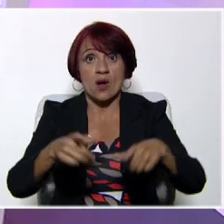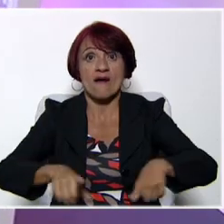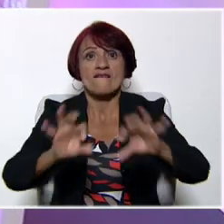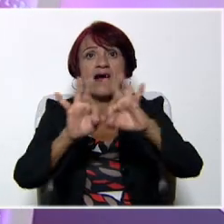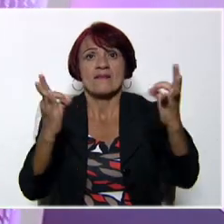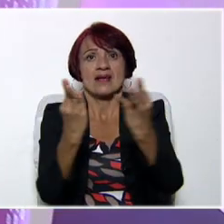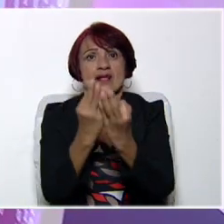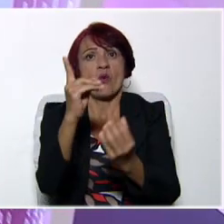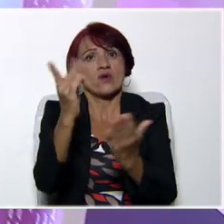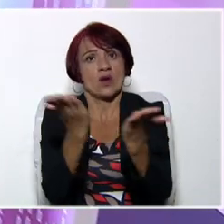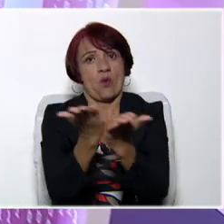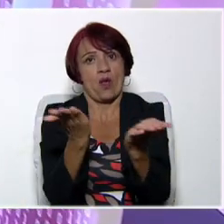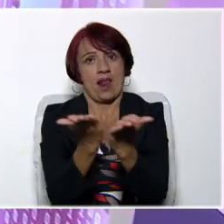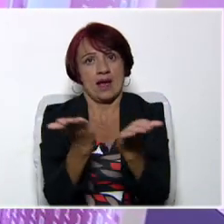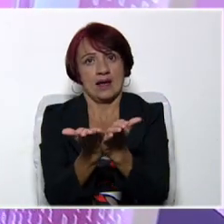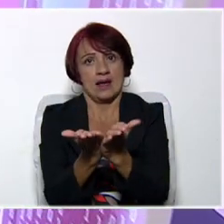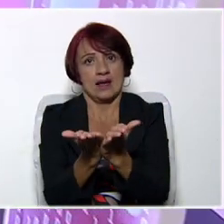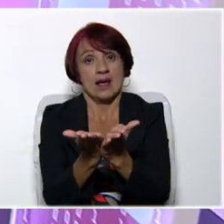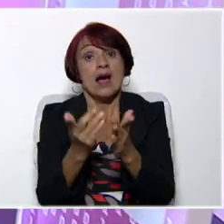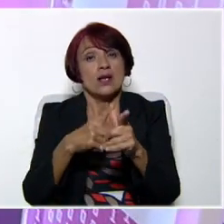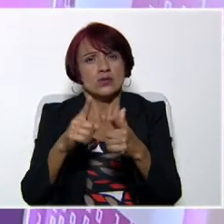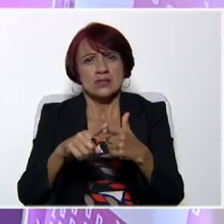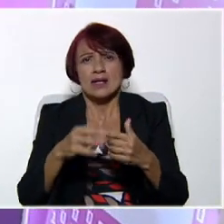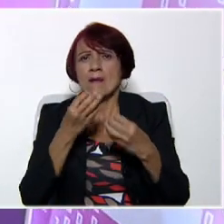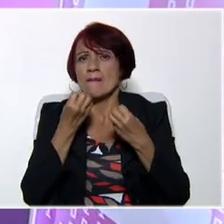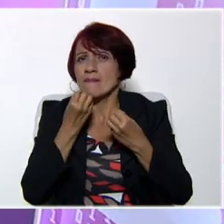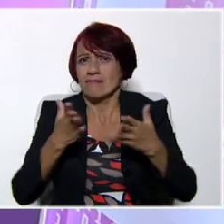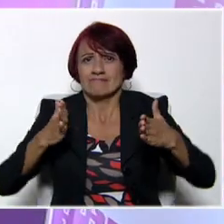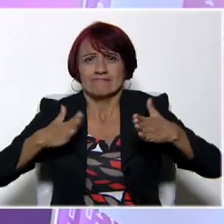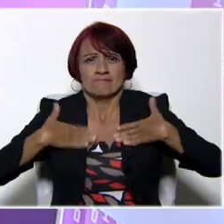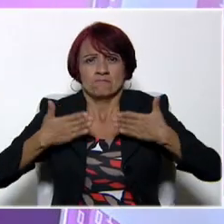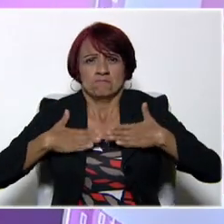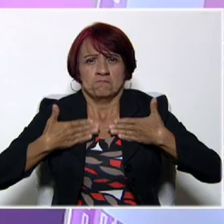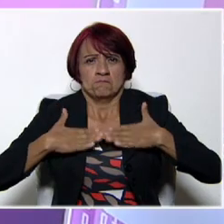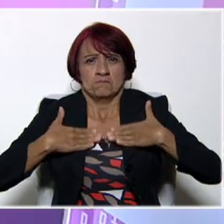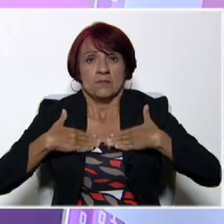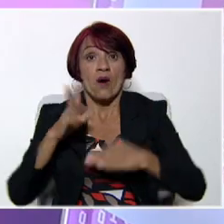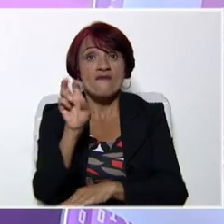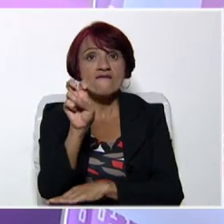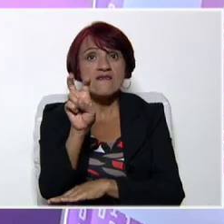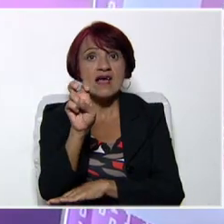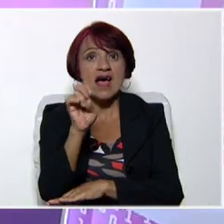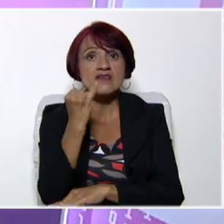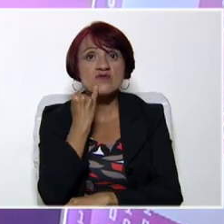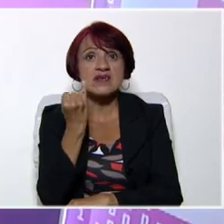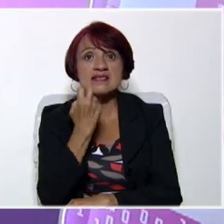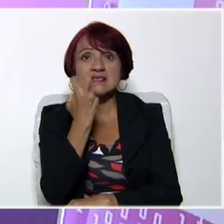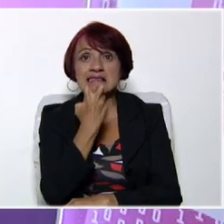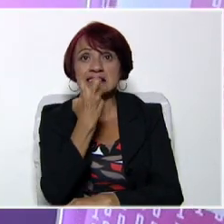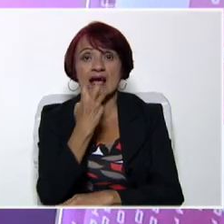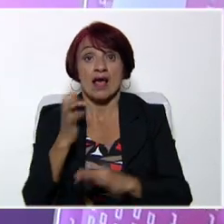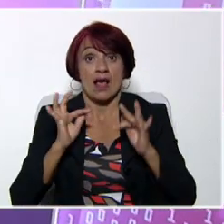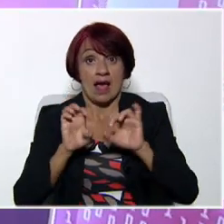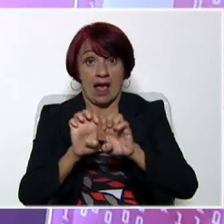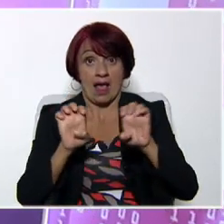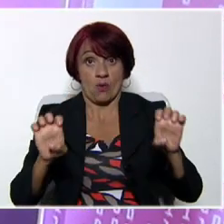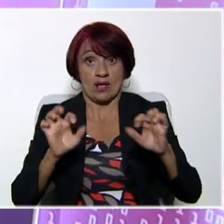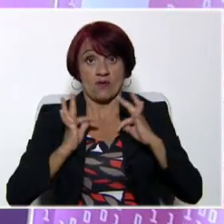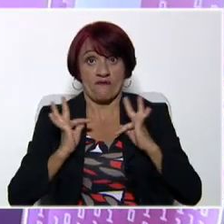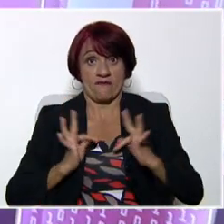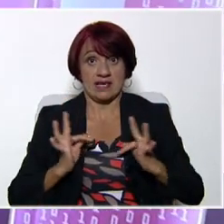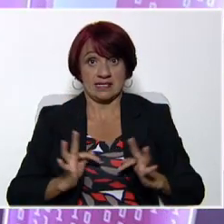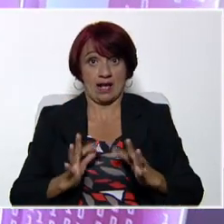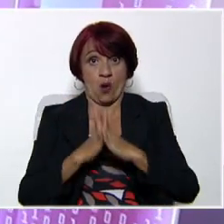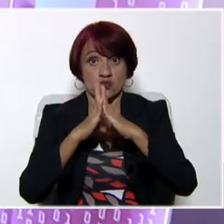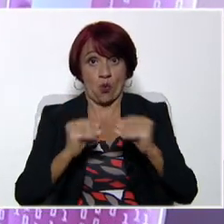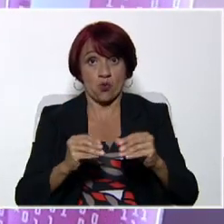Familia, Una Escuela. Y estamos muy emocionados porque es un viernes de idiomas y de educación física. Por eso a partir de